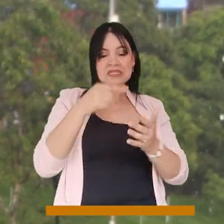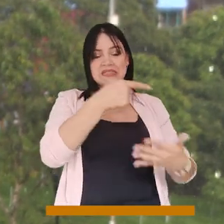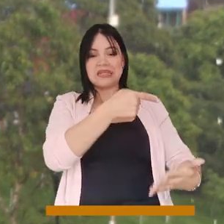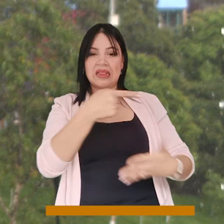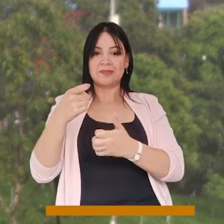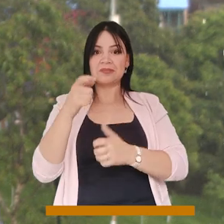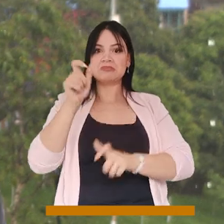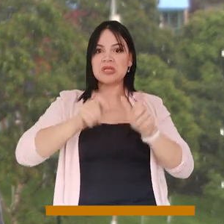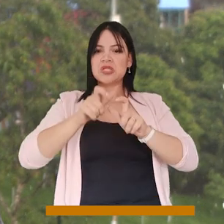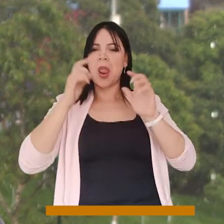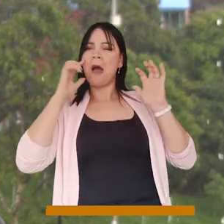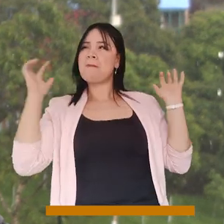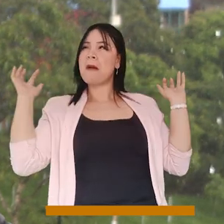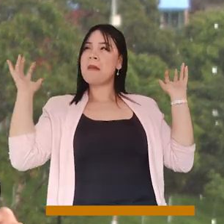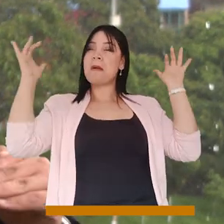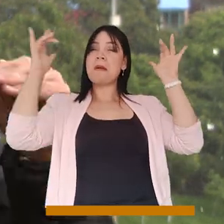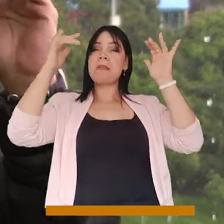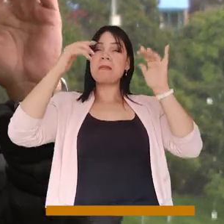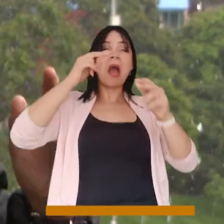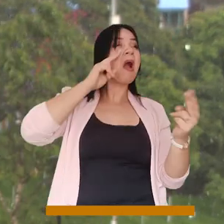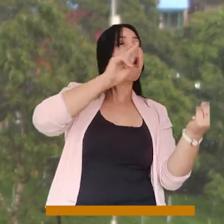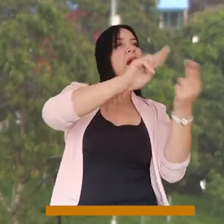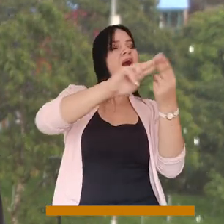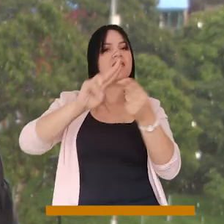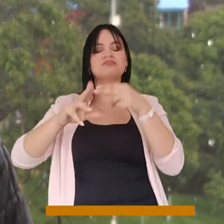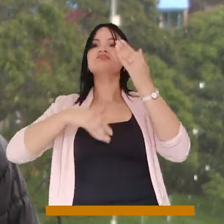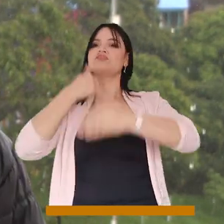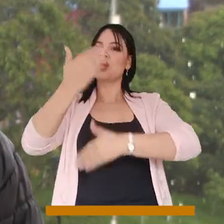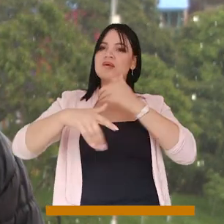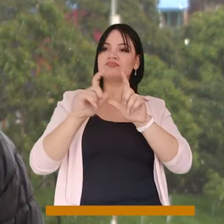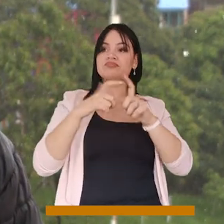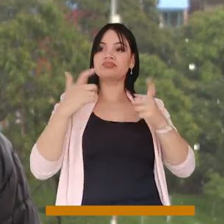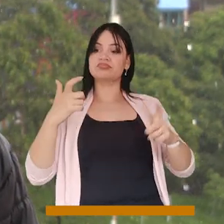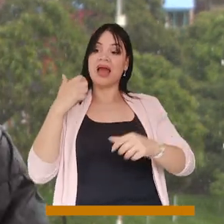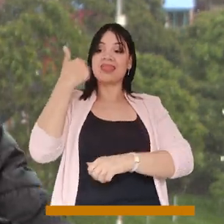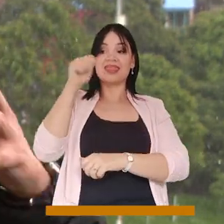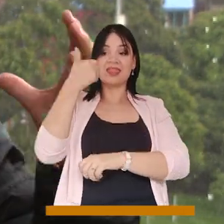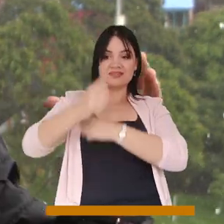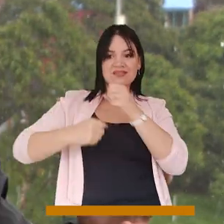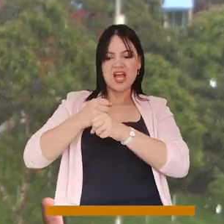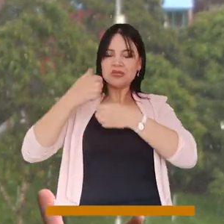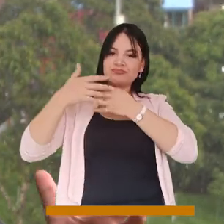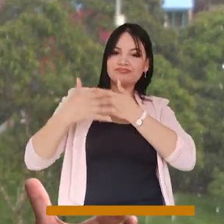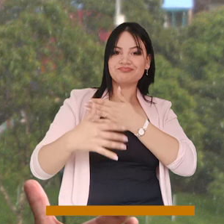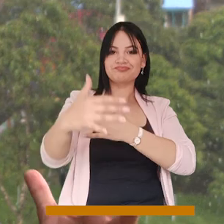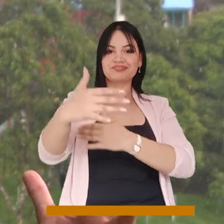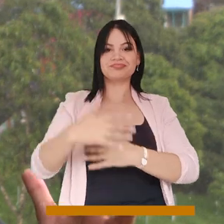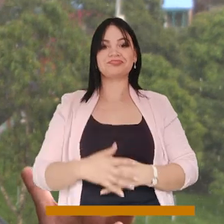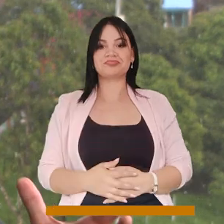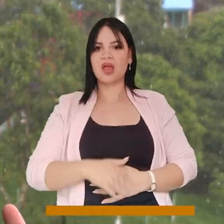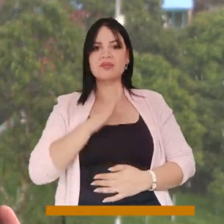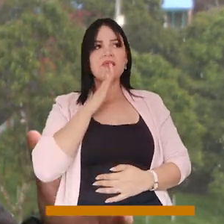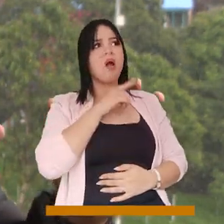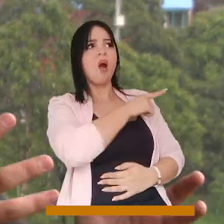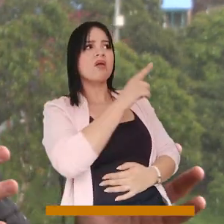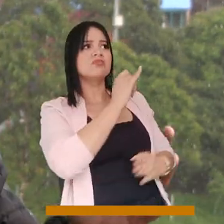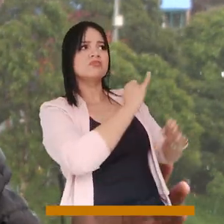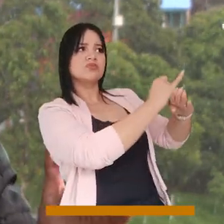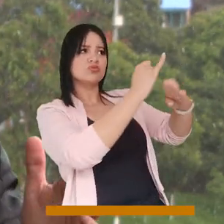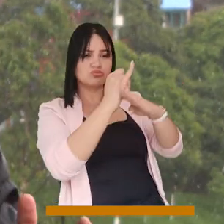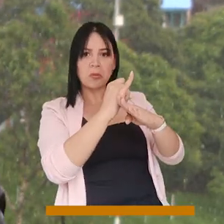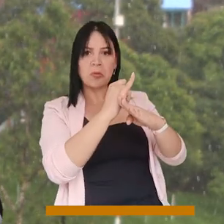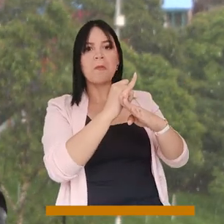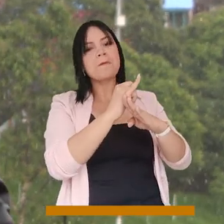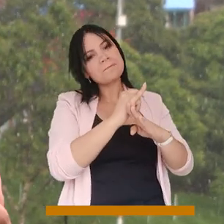.000 turistas y muy probablemente seguirá creciendo este número en la próxima década. No fue el sector institucional el que lo logró, sino una